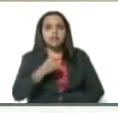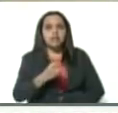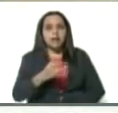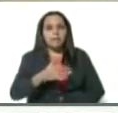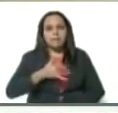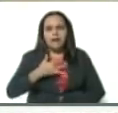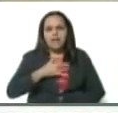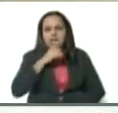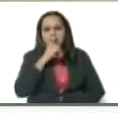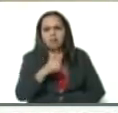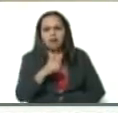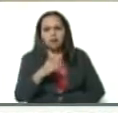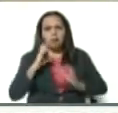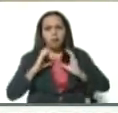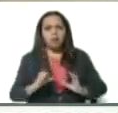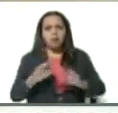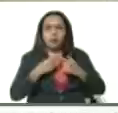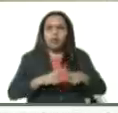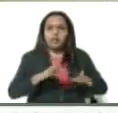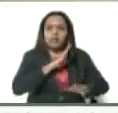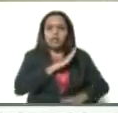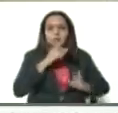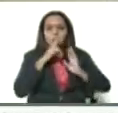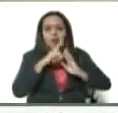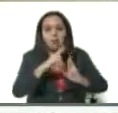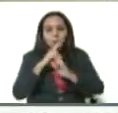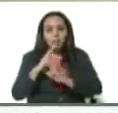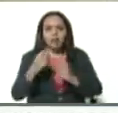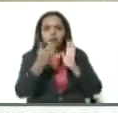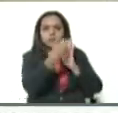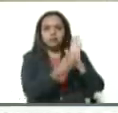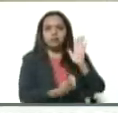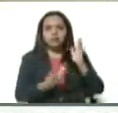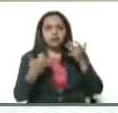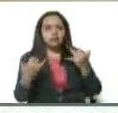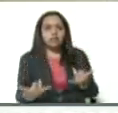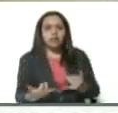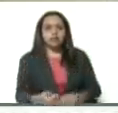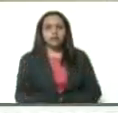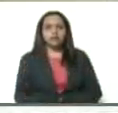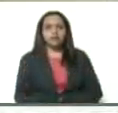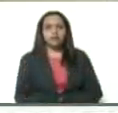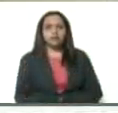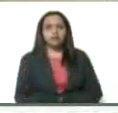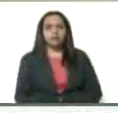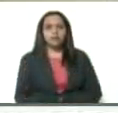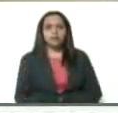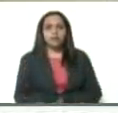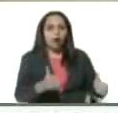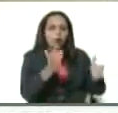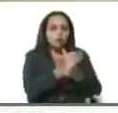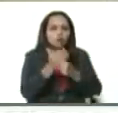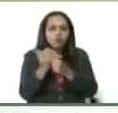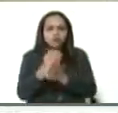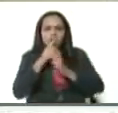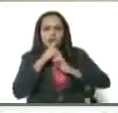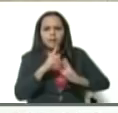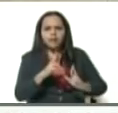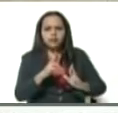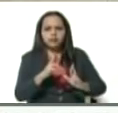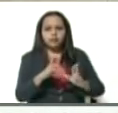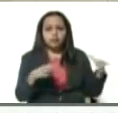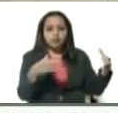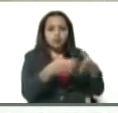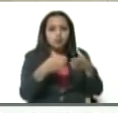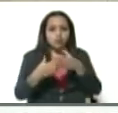general en el cuerpo. Pero aquí tenemos, pues, la respuesta. Y ya obtenida la respuesta, brigadas